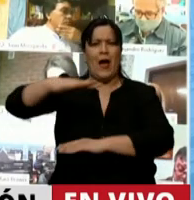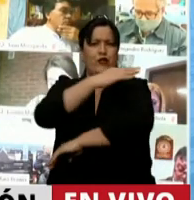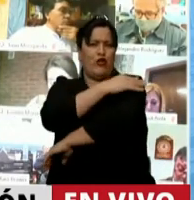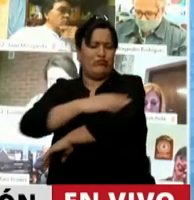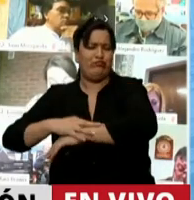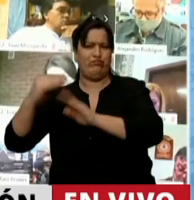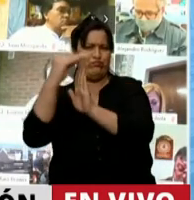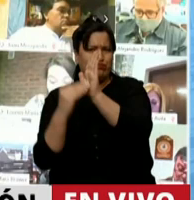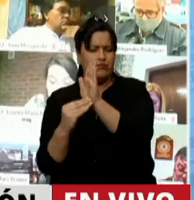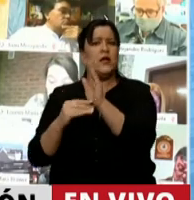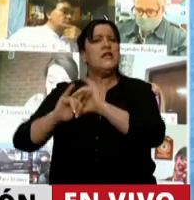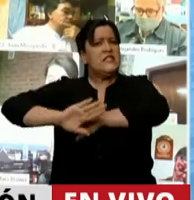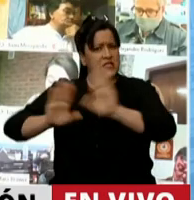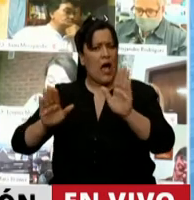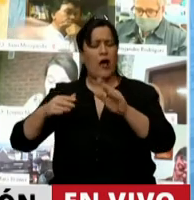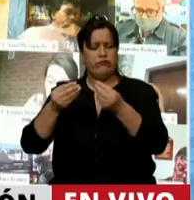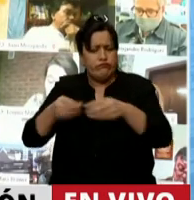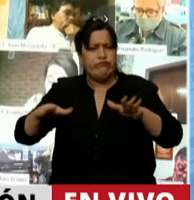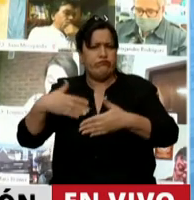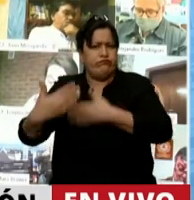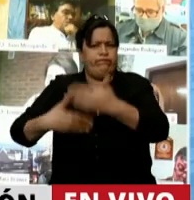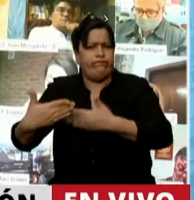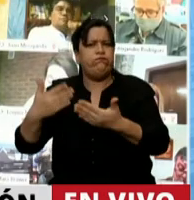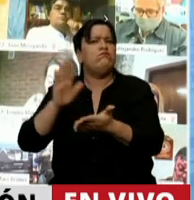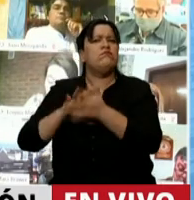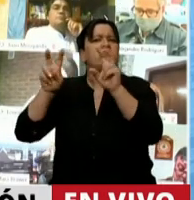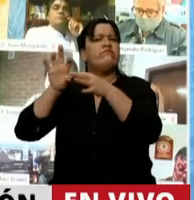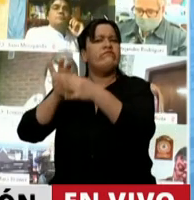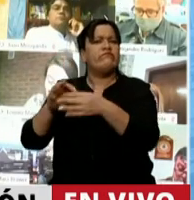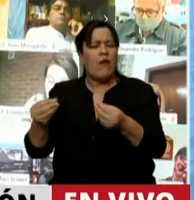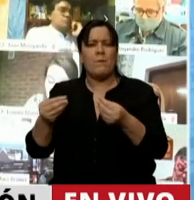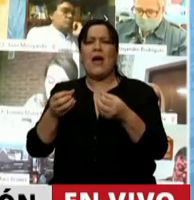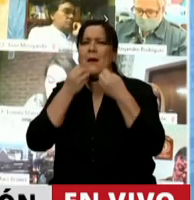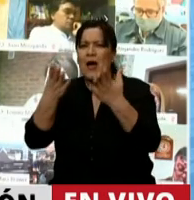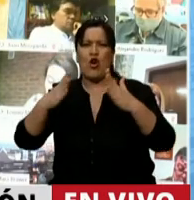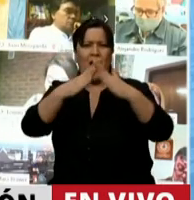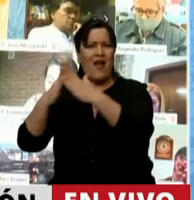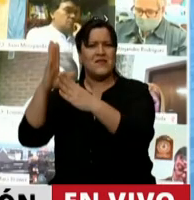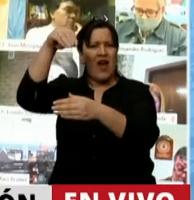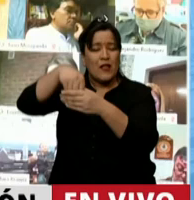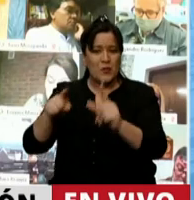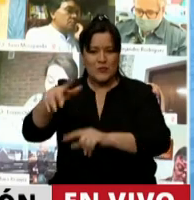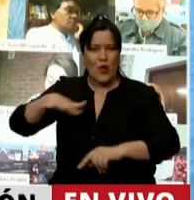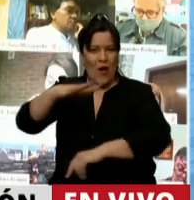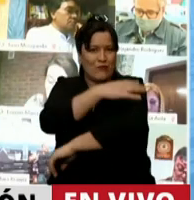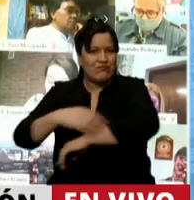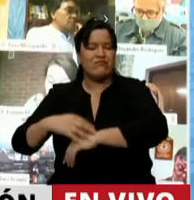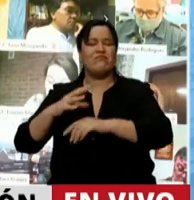ya ha comenzado a hacer tareas relacionadas al mejoramiento habitacional en dichos barrios.